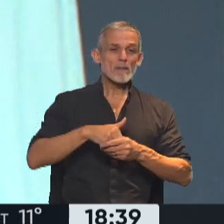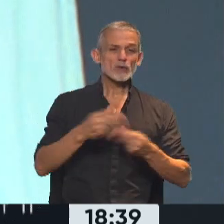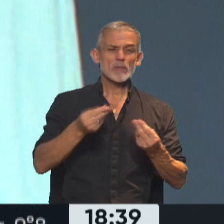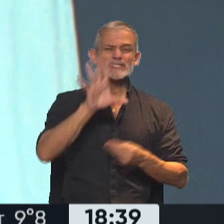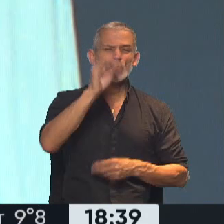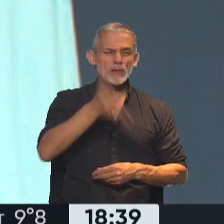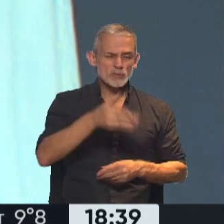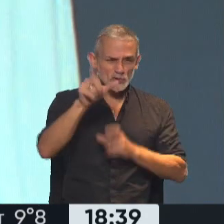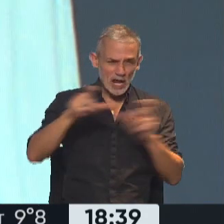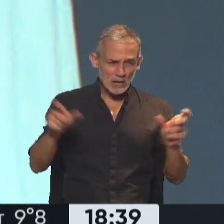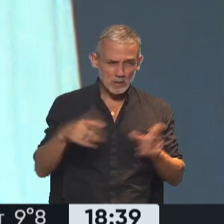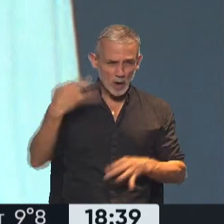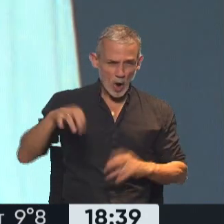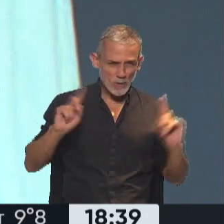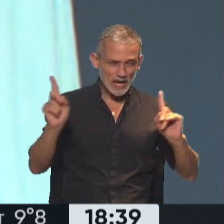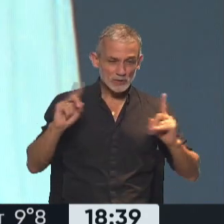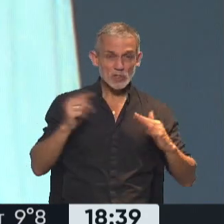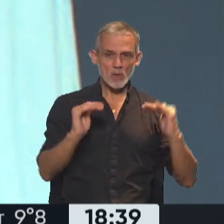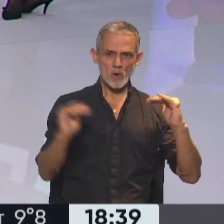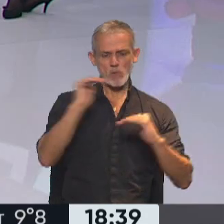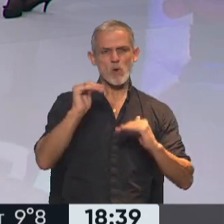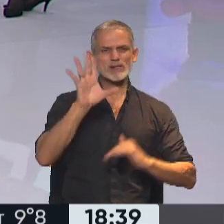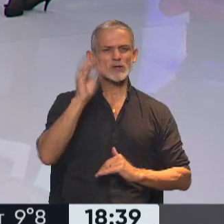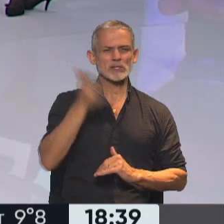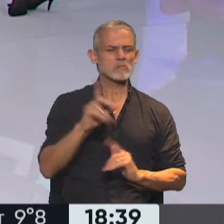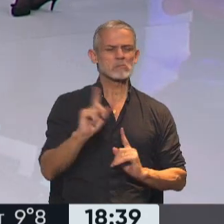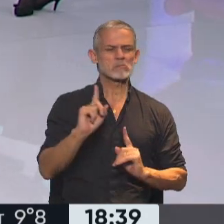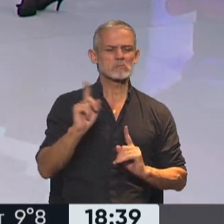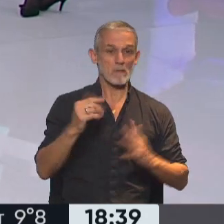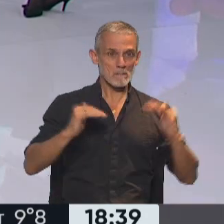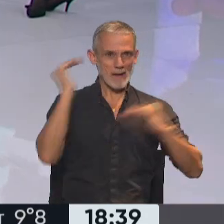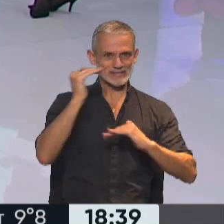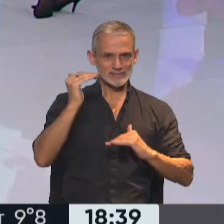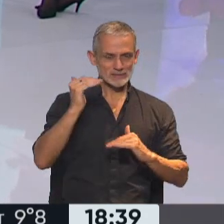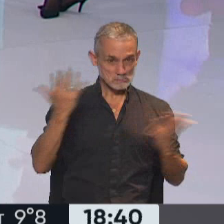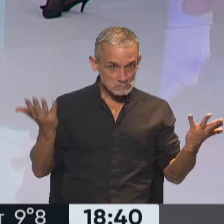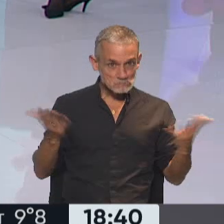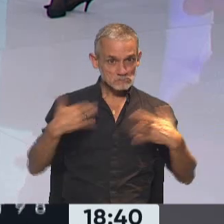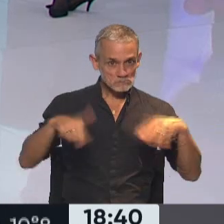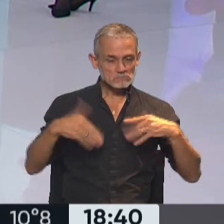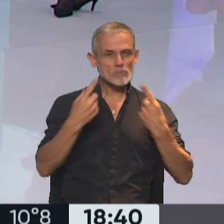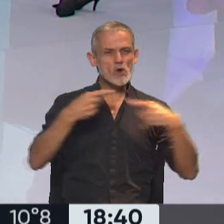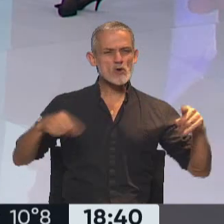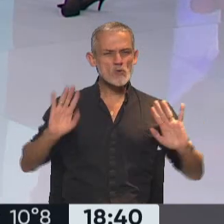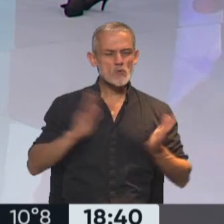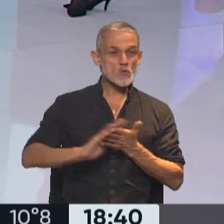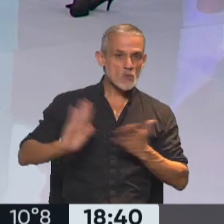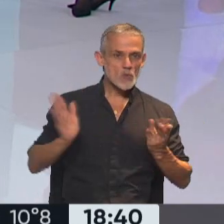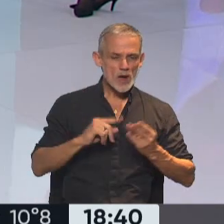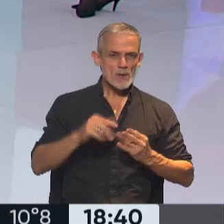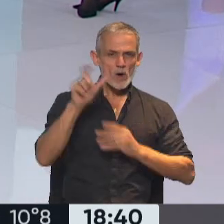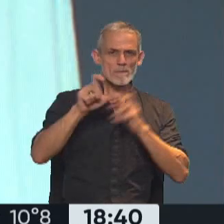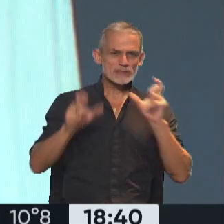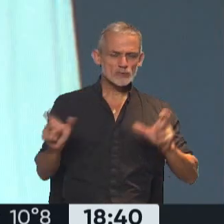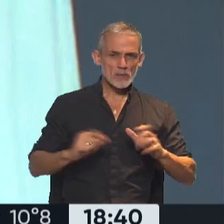50%. En este caso lo superaron, superaron ese número, algo que también es una novedad porque salieron muchos más colombianos y